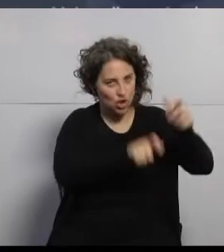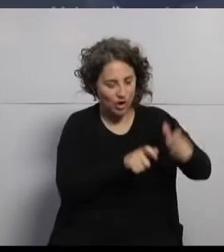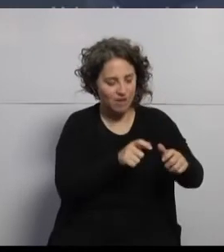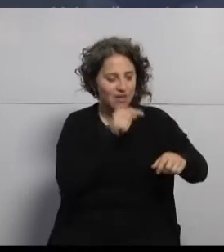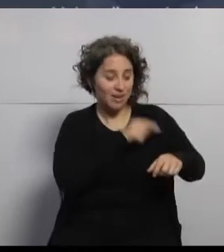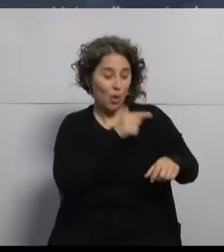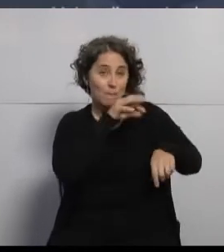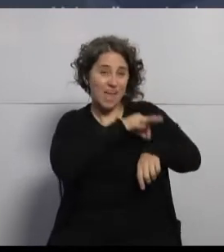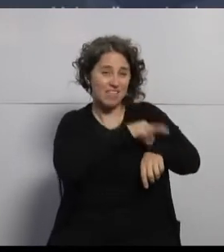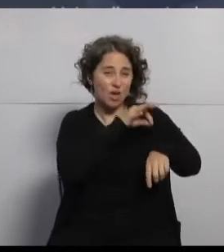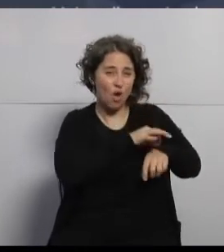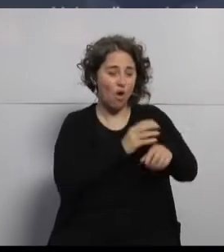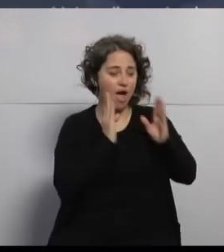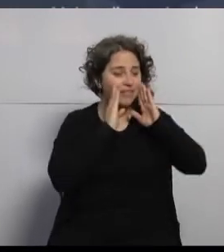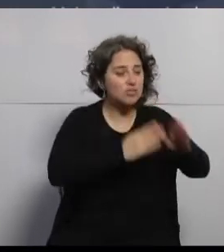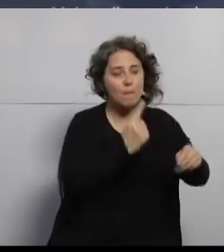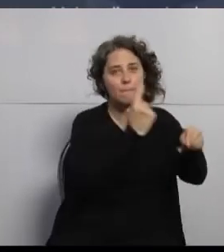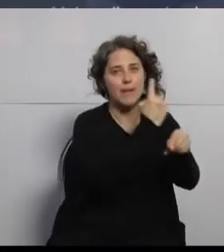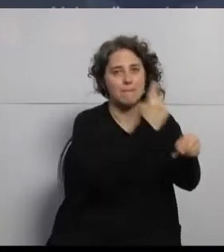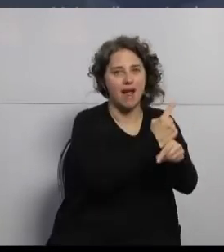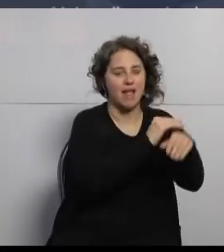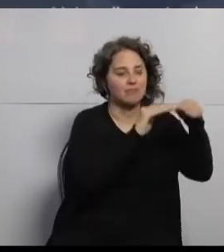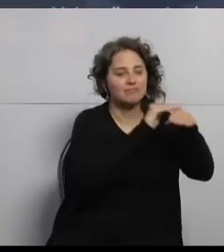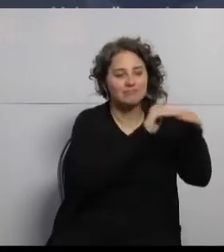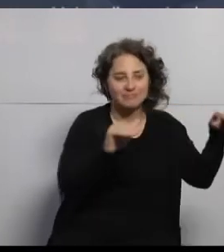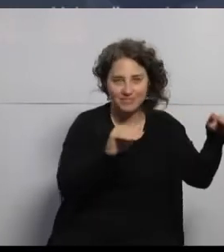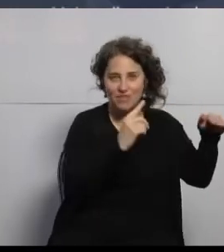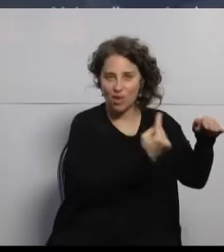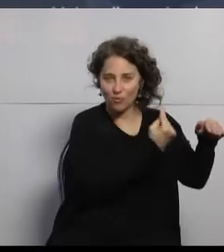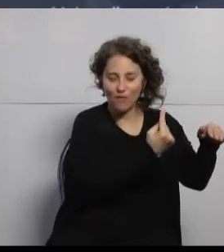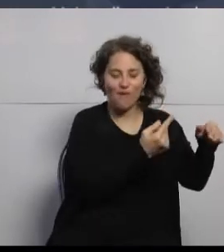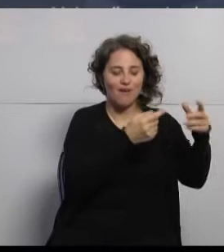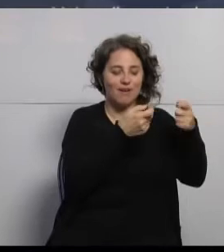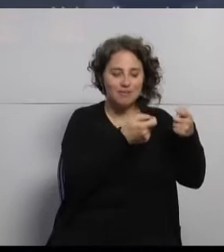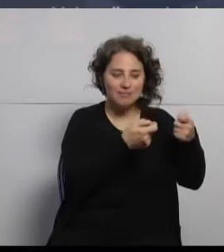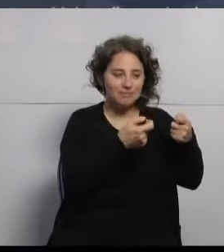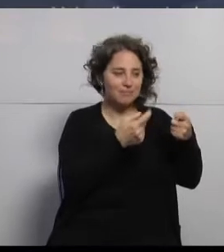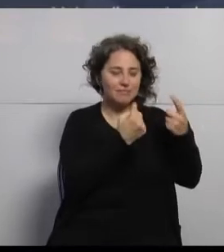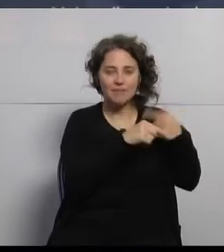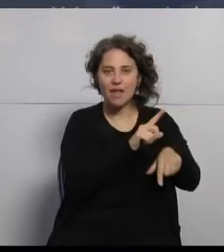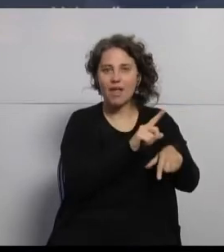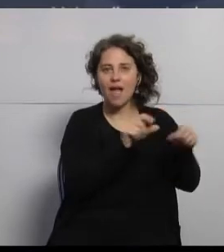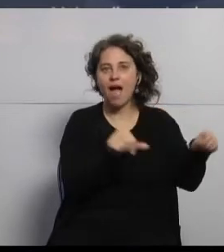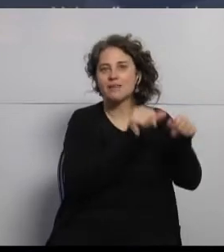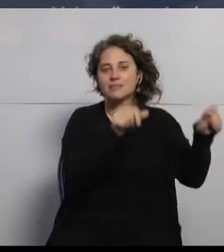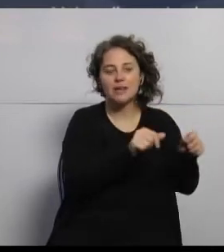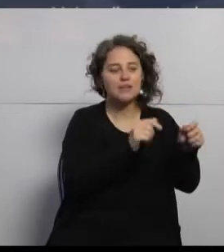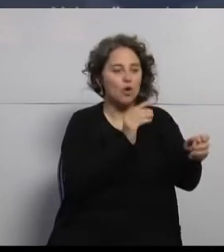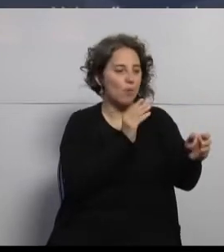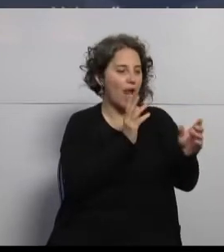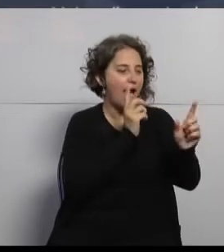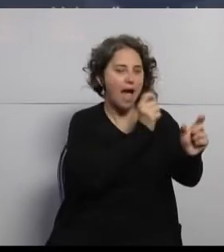encargan de cubrir la atención primaria y con, digamos, la solución, hacen el tracking de pacientes que